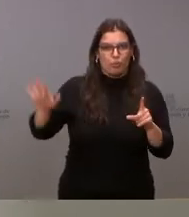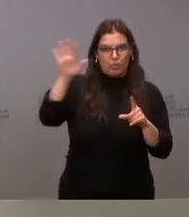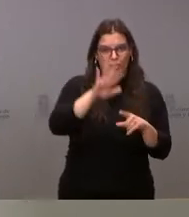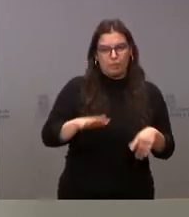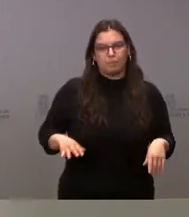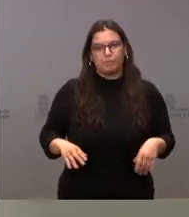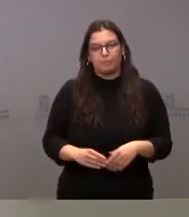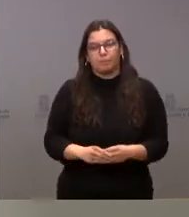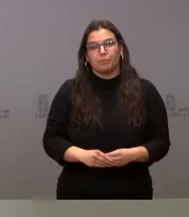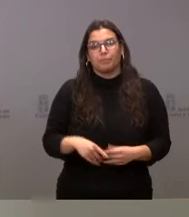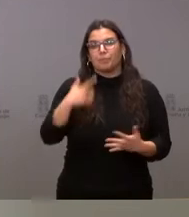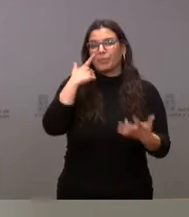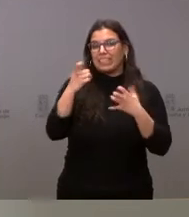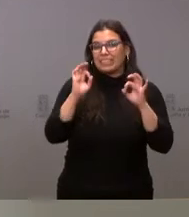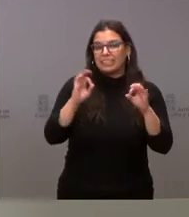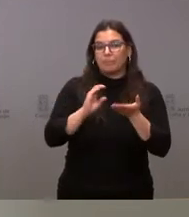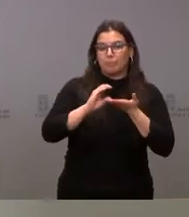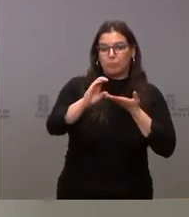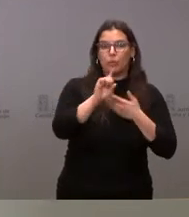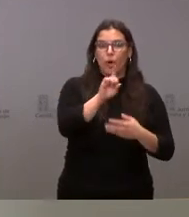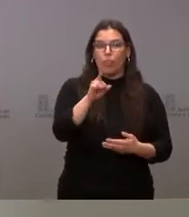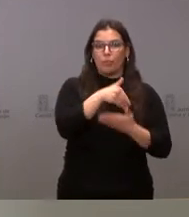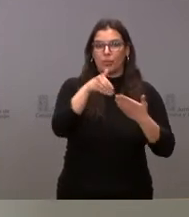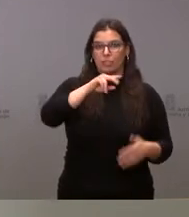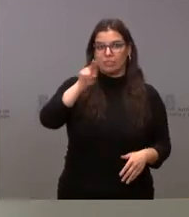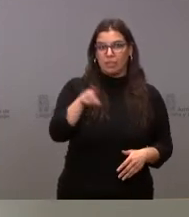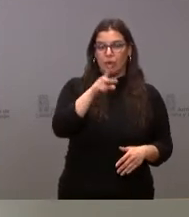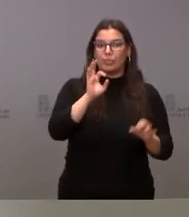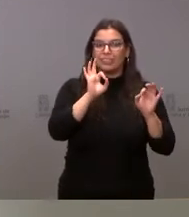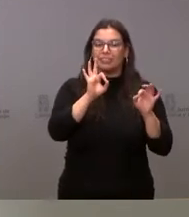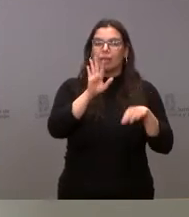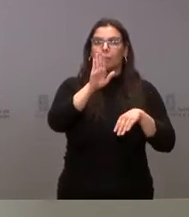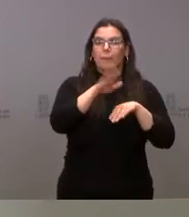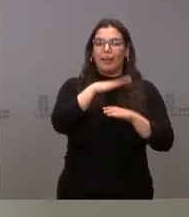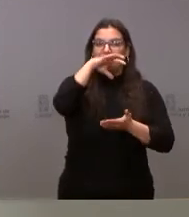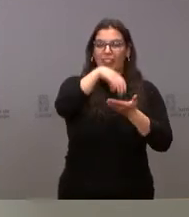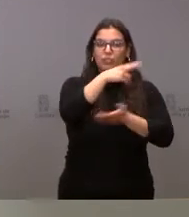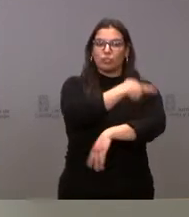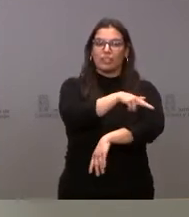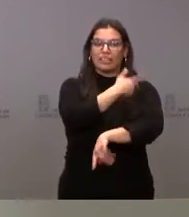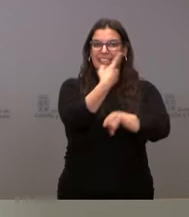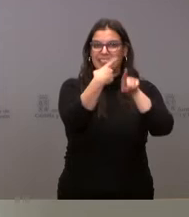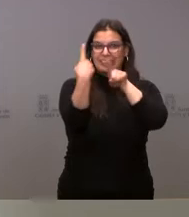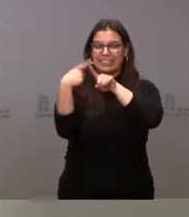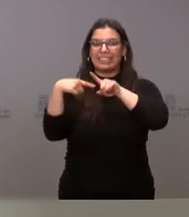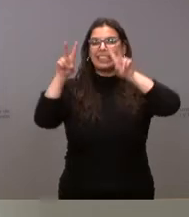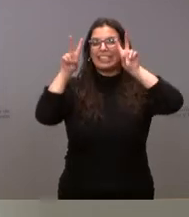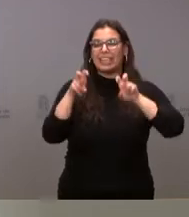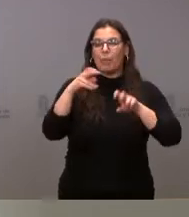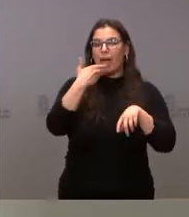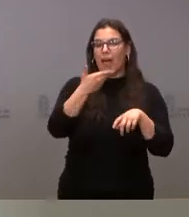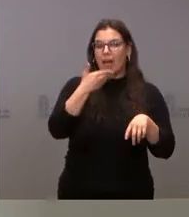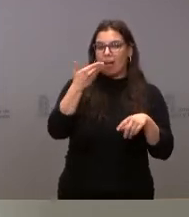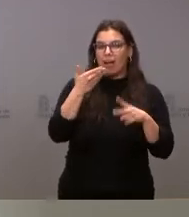Aquí destacan los 11 millones de euros que se destinan para diversos centros sanitarios en materia de calefacción